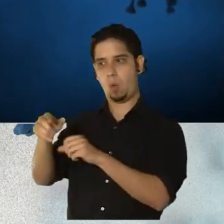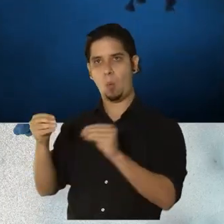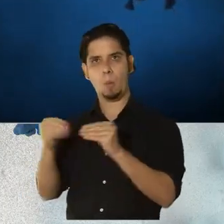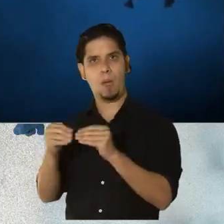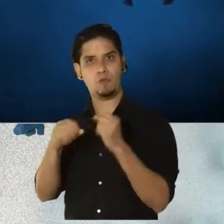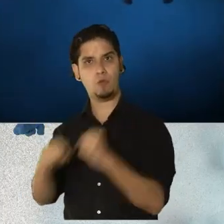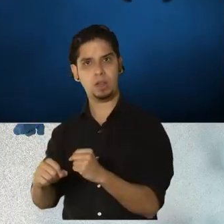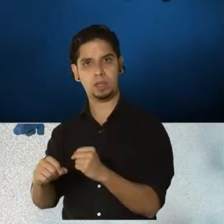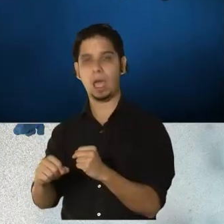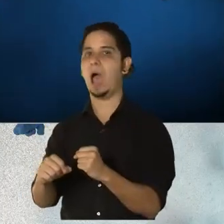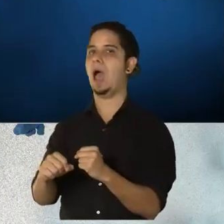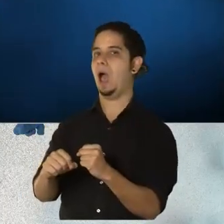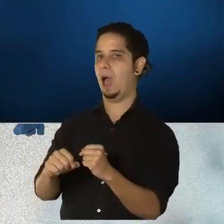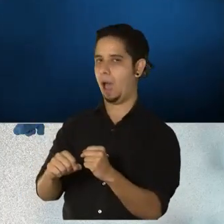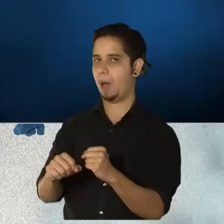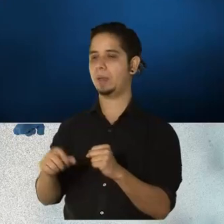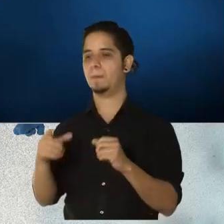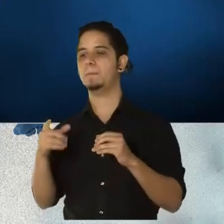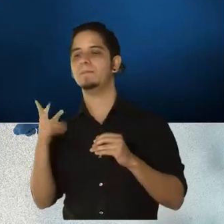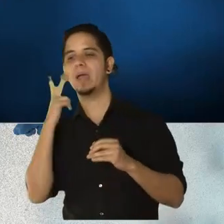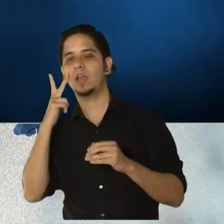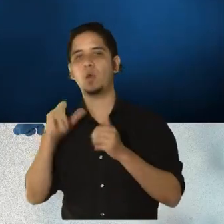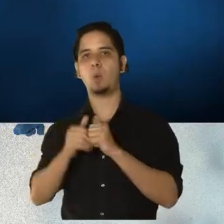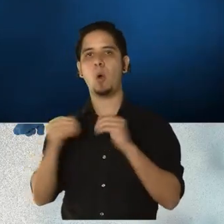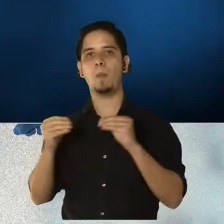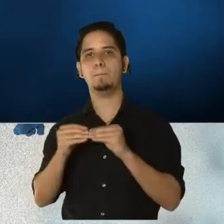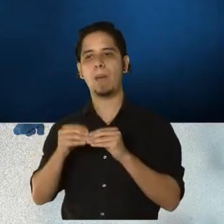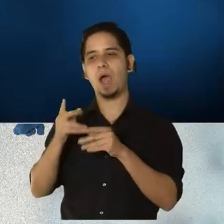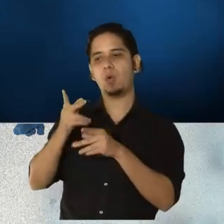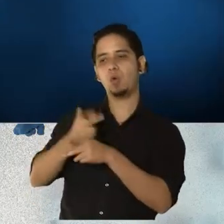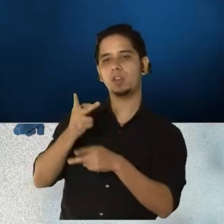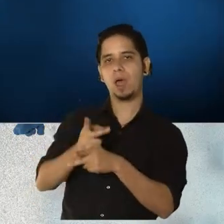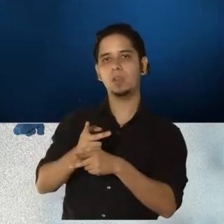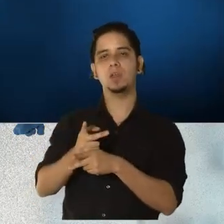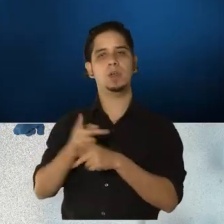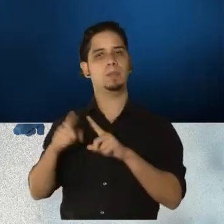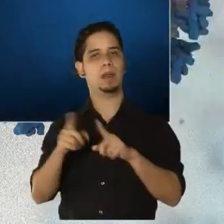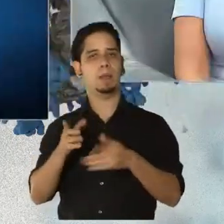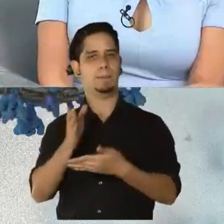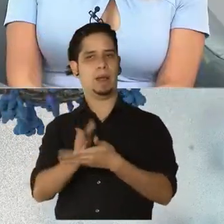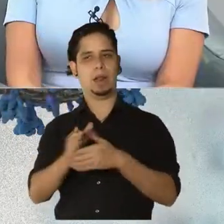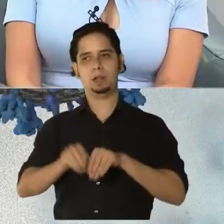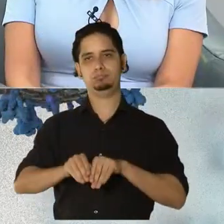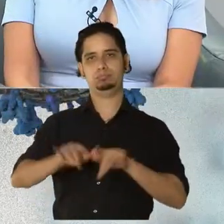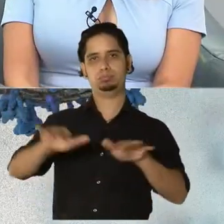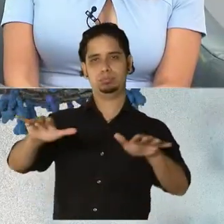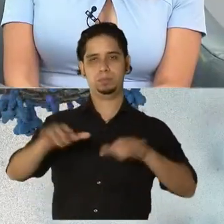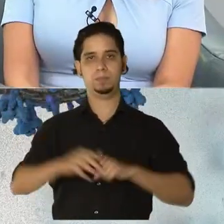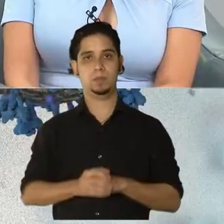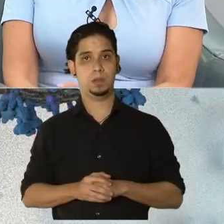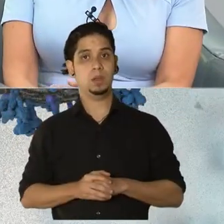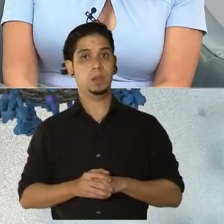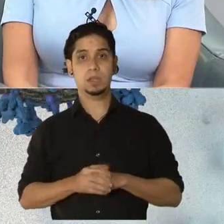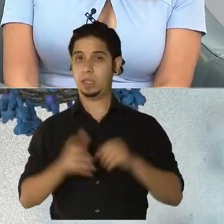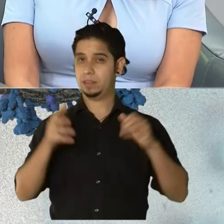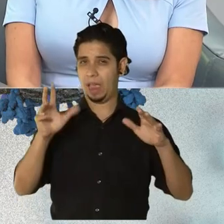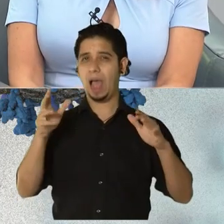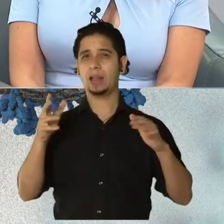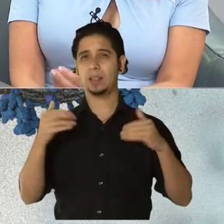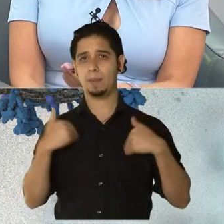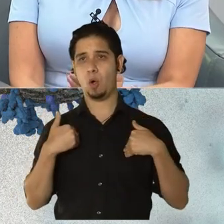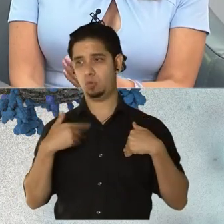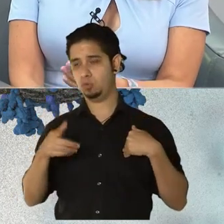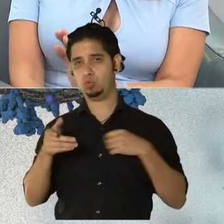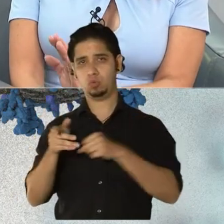proteger a más cantidad de la población para evitar que esté la transmisión comunitaria. Que ya ciertamente existe la otra, una variante más